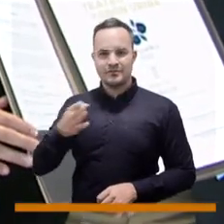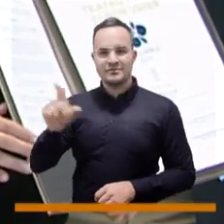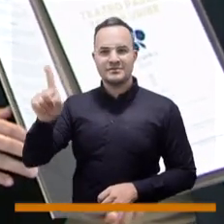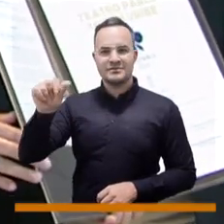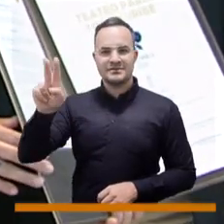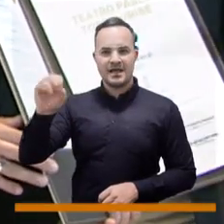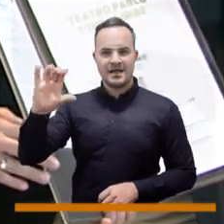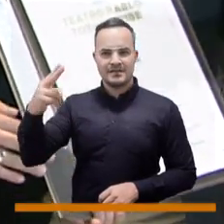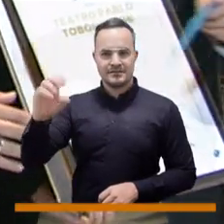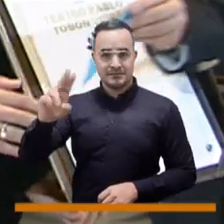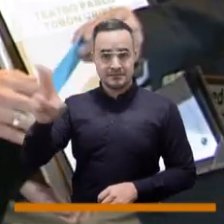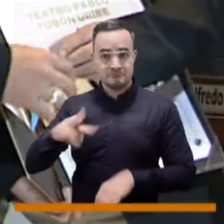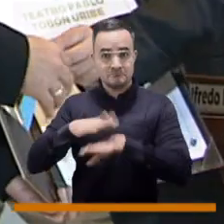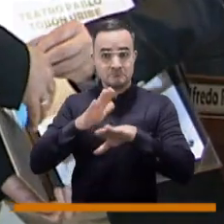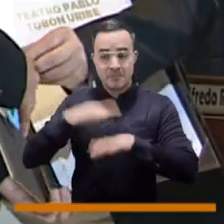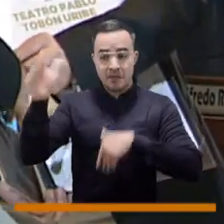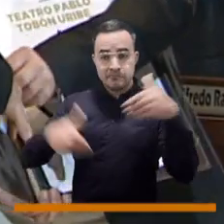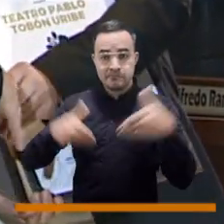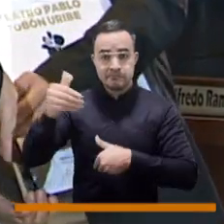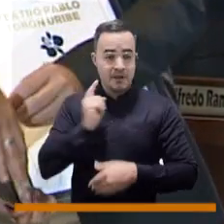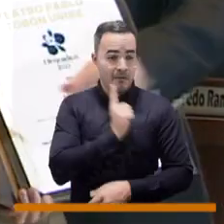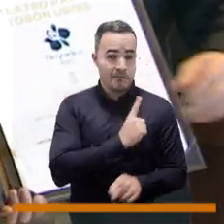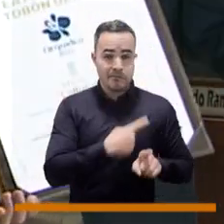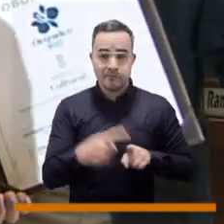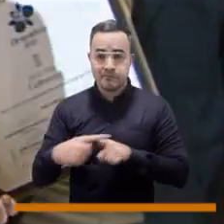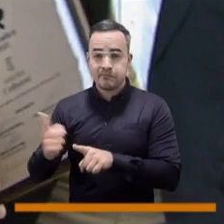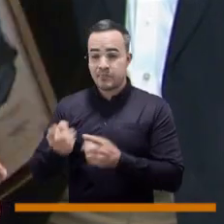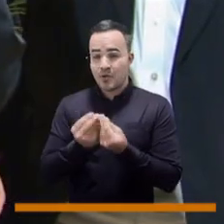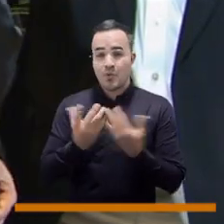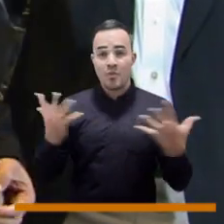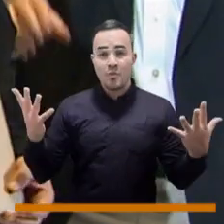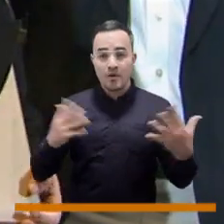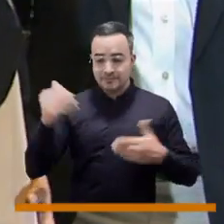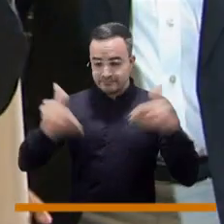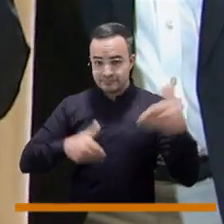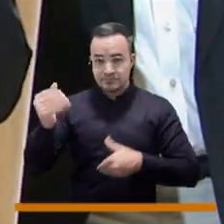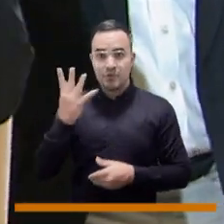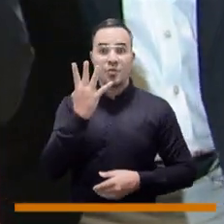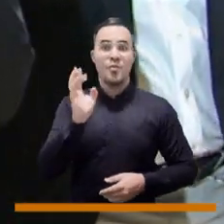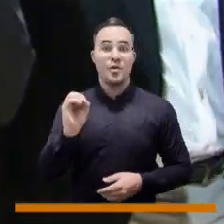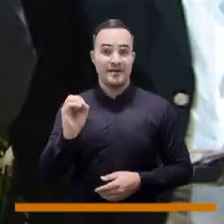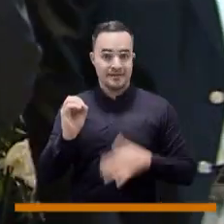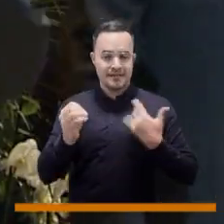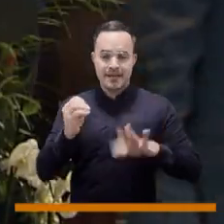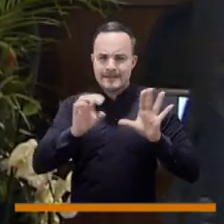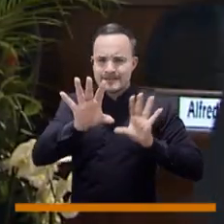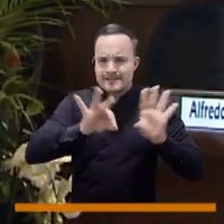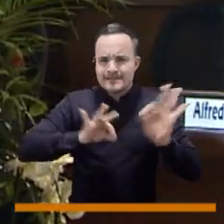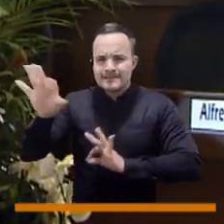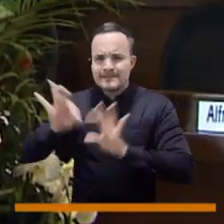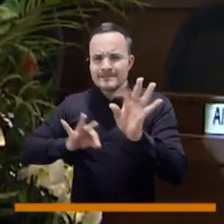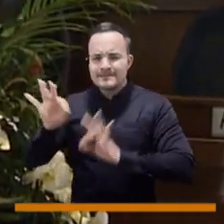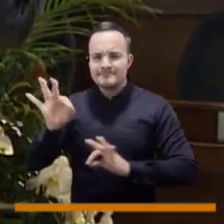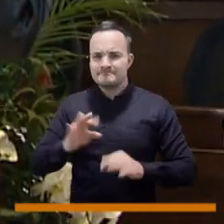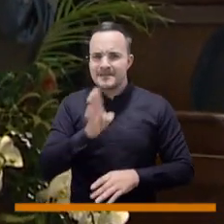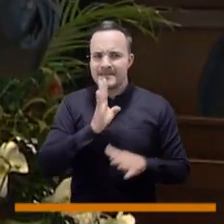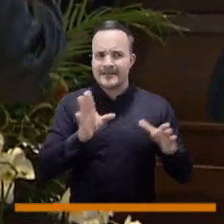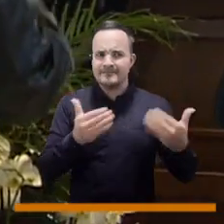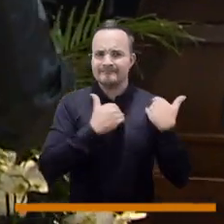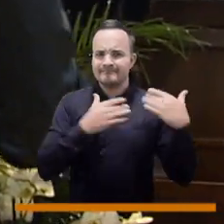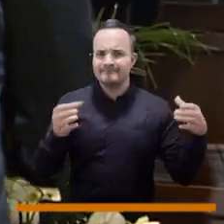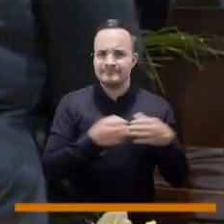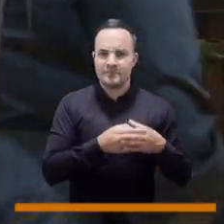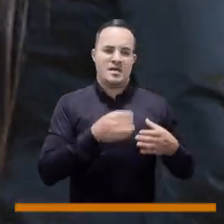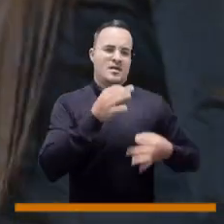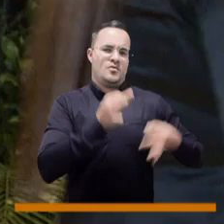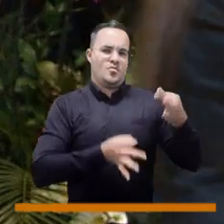Este año hubo 40 postulaciones en las 10 categorías. El proceso de selección de los ganadores lo